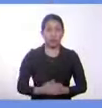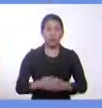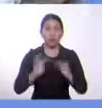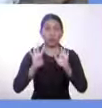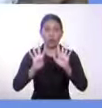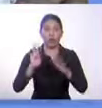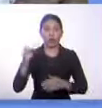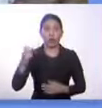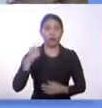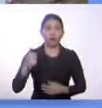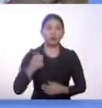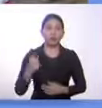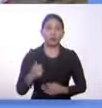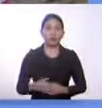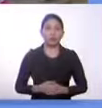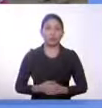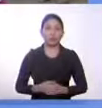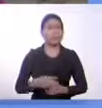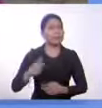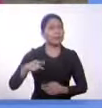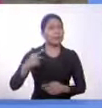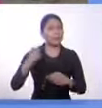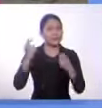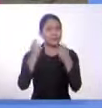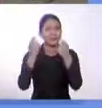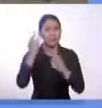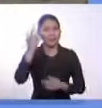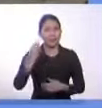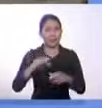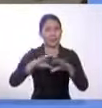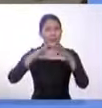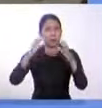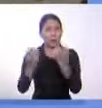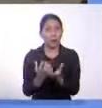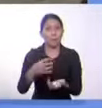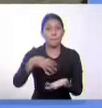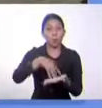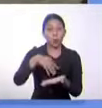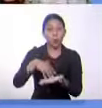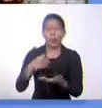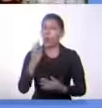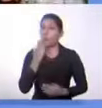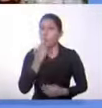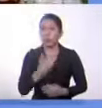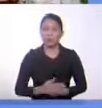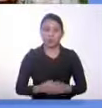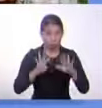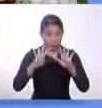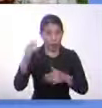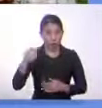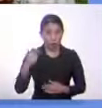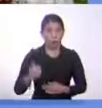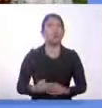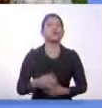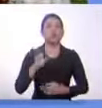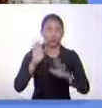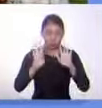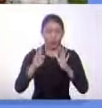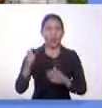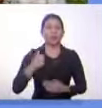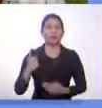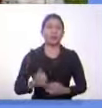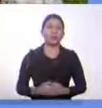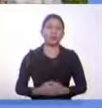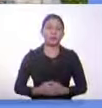de agosto se celebra el Día Internacional de los Pueblos Indígenas? ¿El 9 de agosto? El 9 de agosto es